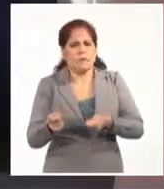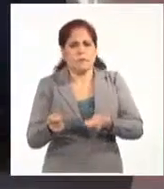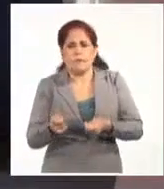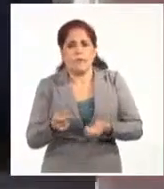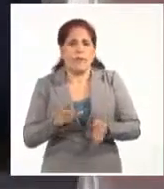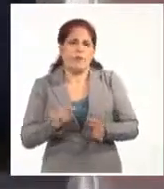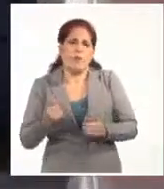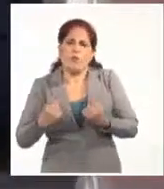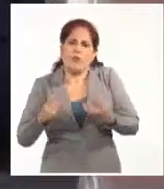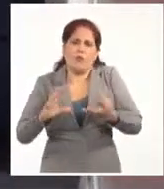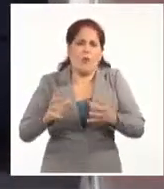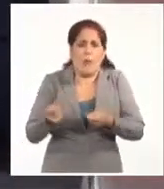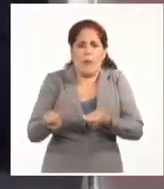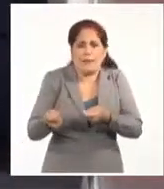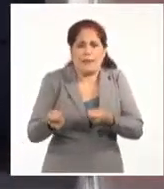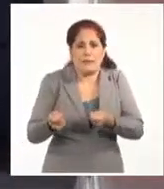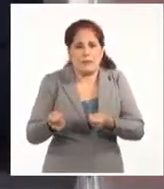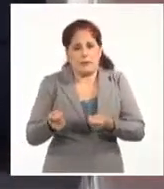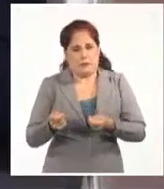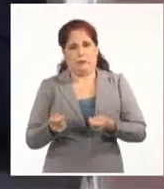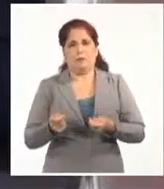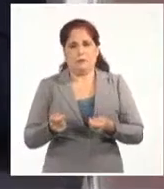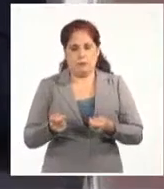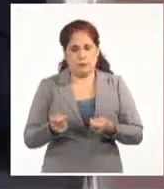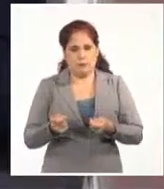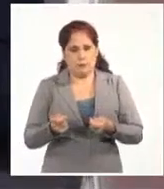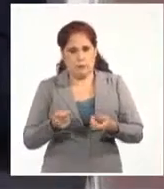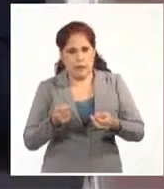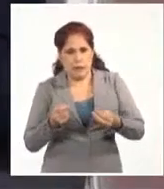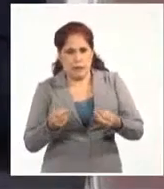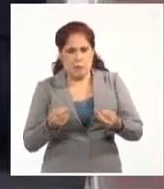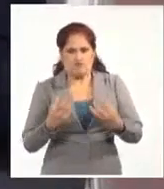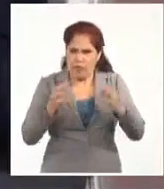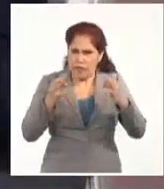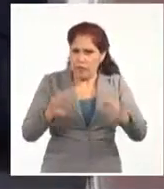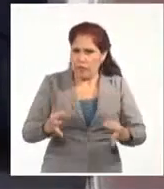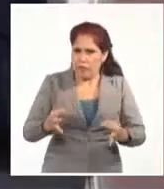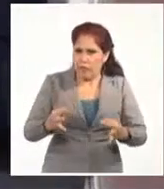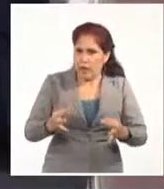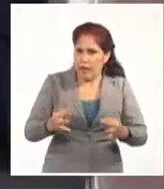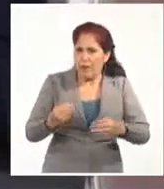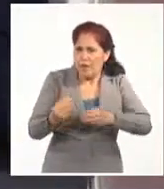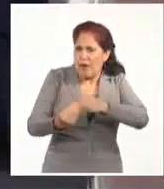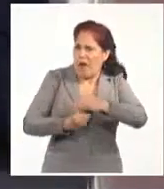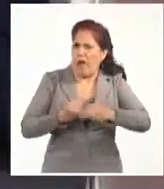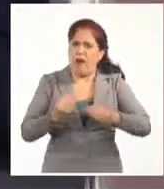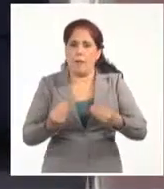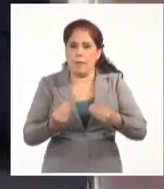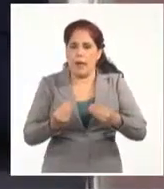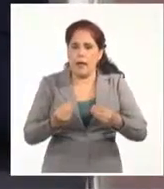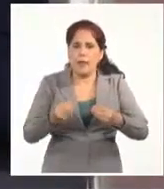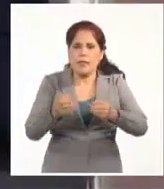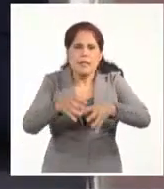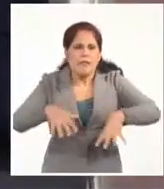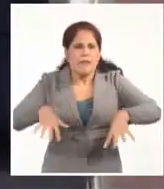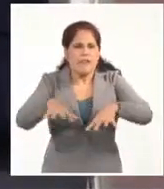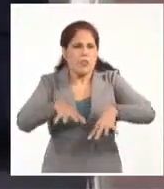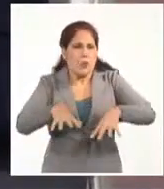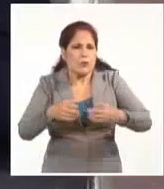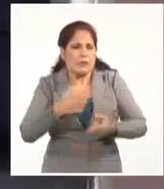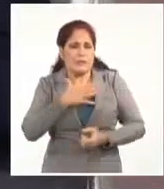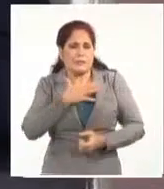manipulación, esto, lo otro. Pero es que manipulación es efectivamente crear un clima asfixiante